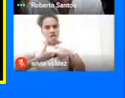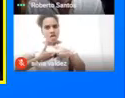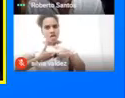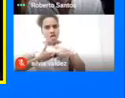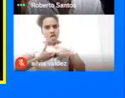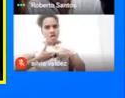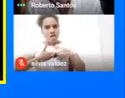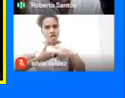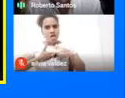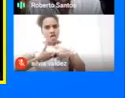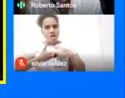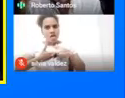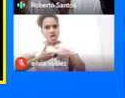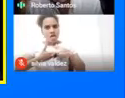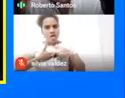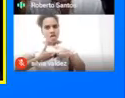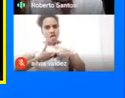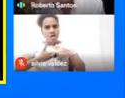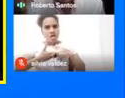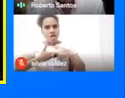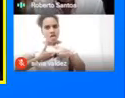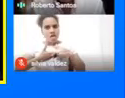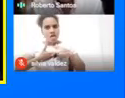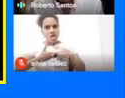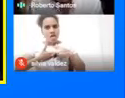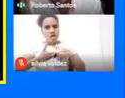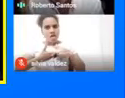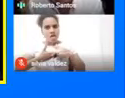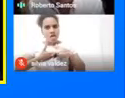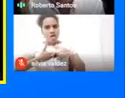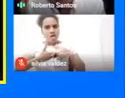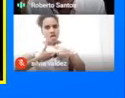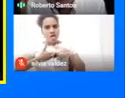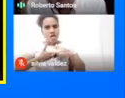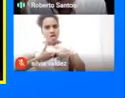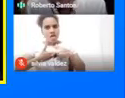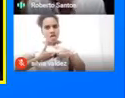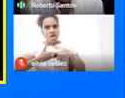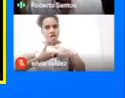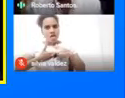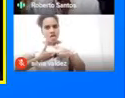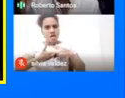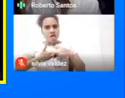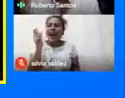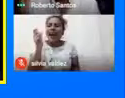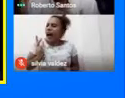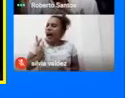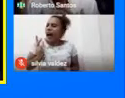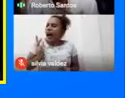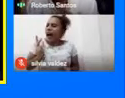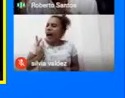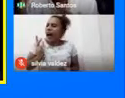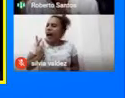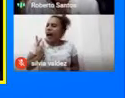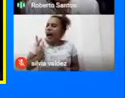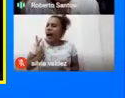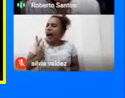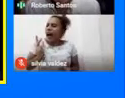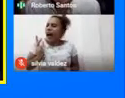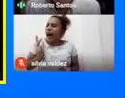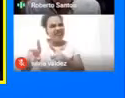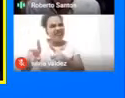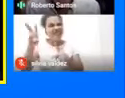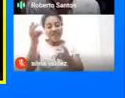ser Cada uno De estos caminos Así como La caminata Sagrada De las abuelas Es irnos